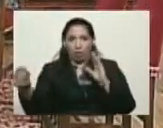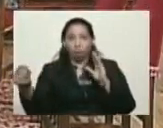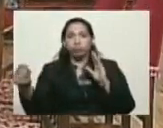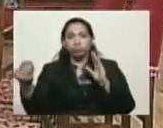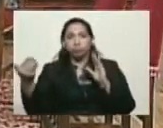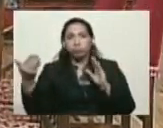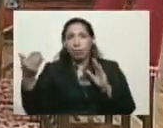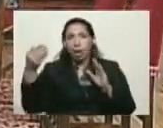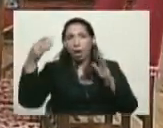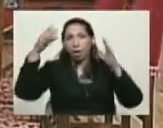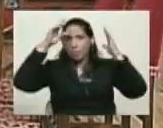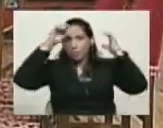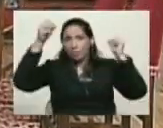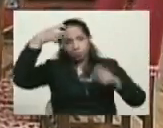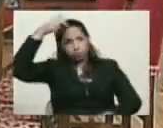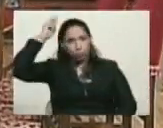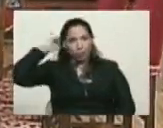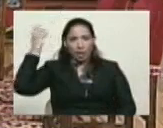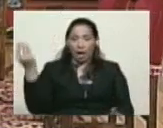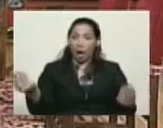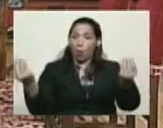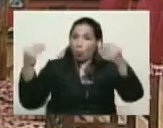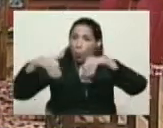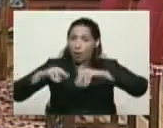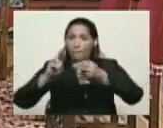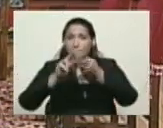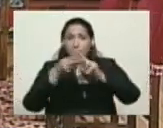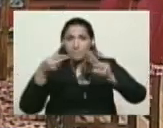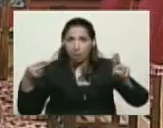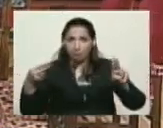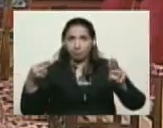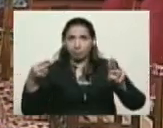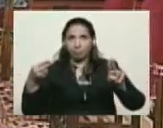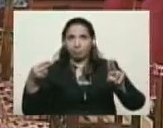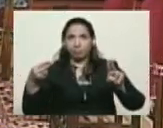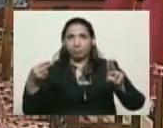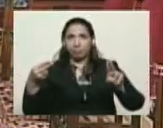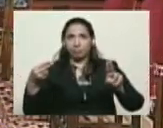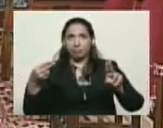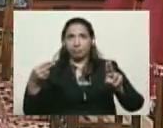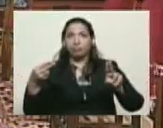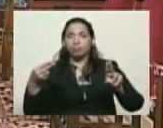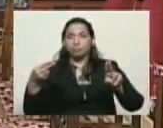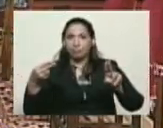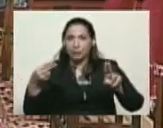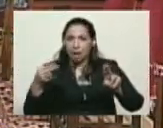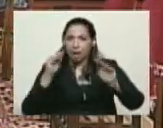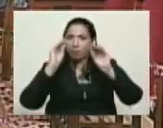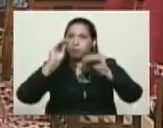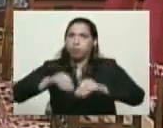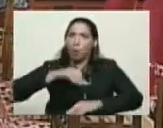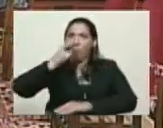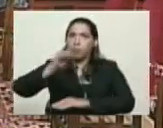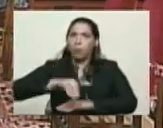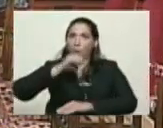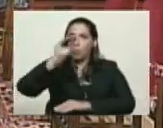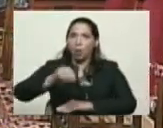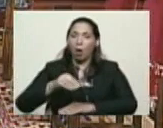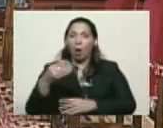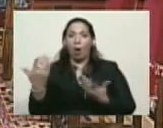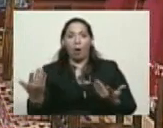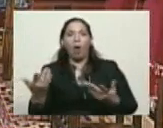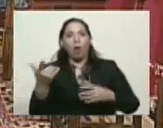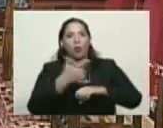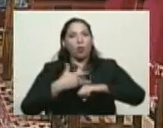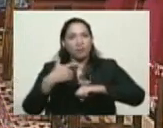como parte también de los acuerdos de paz, que han llamado en reiteradas ocasiones el gobierno